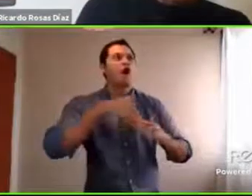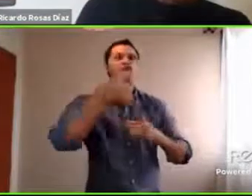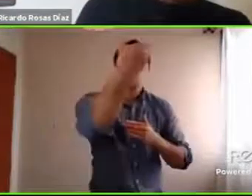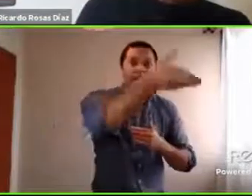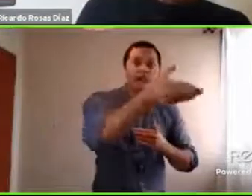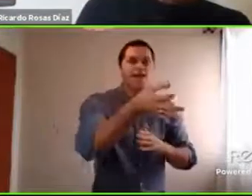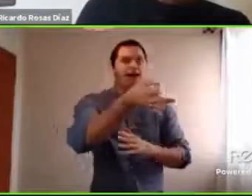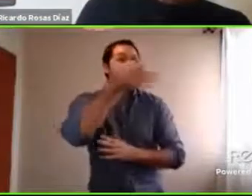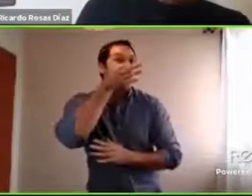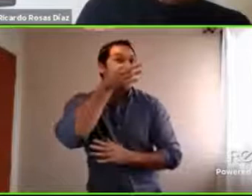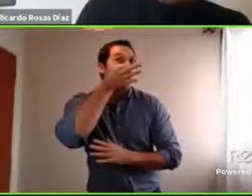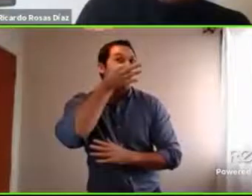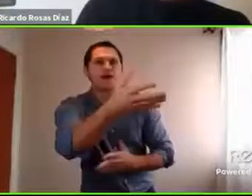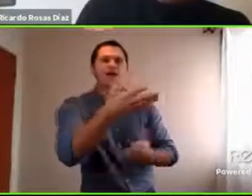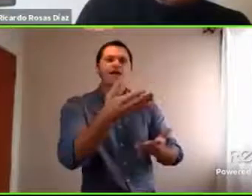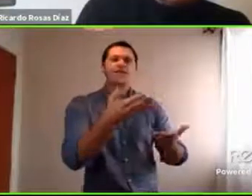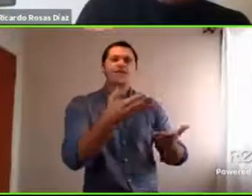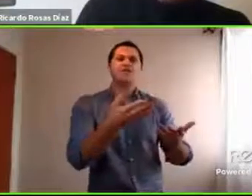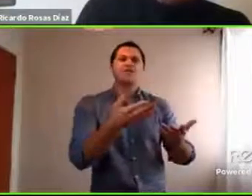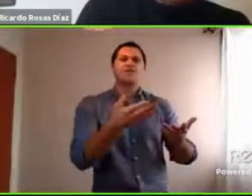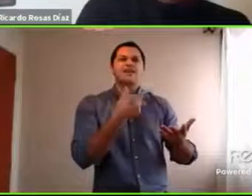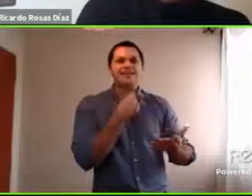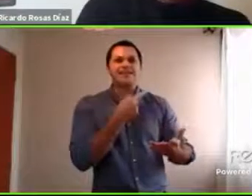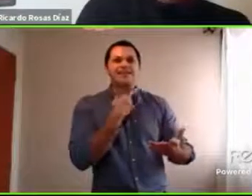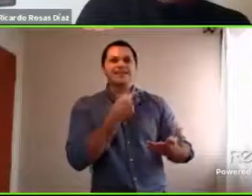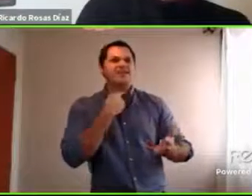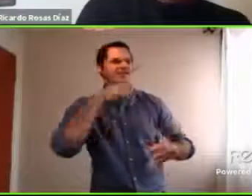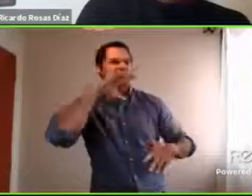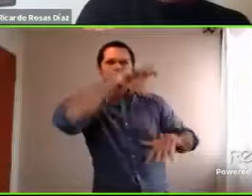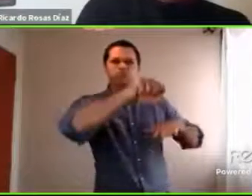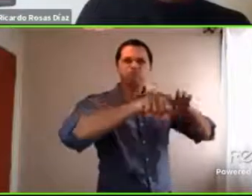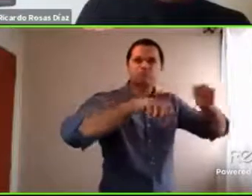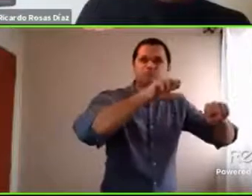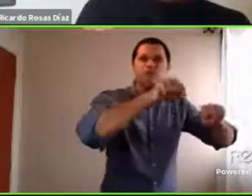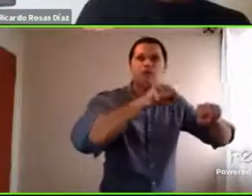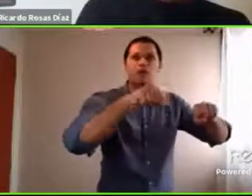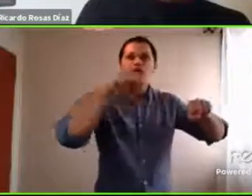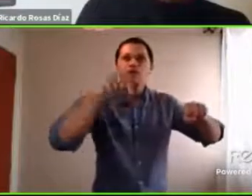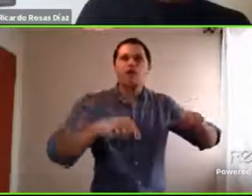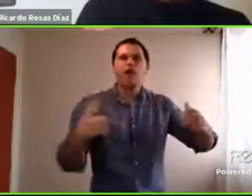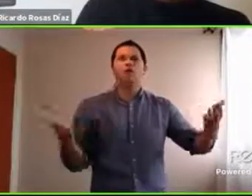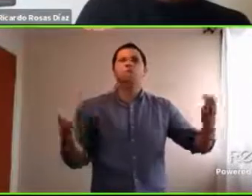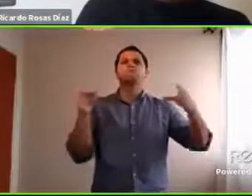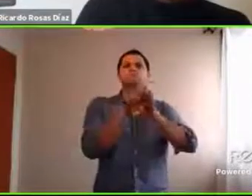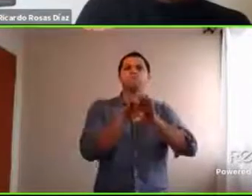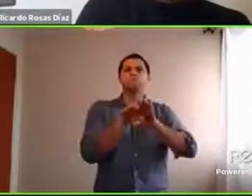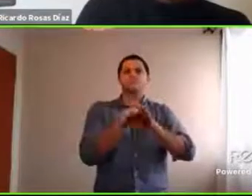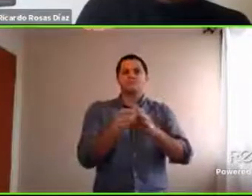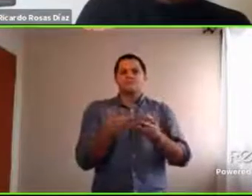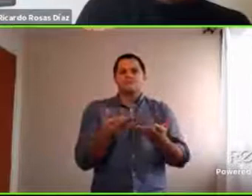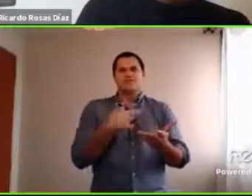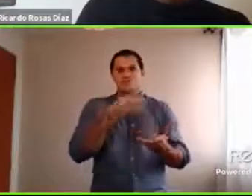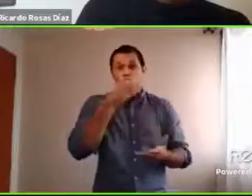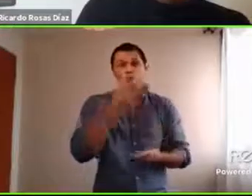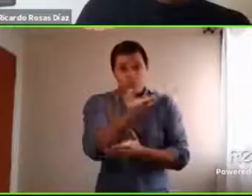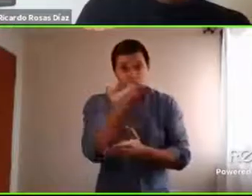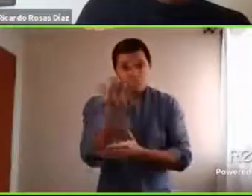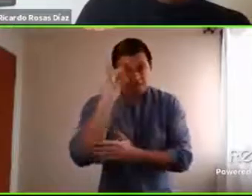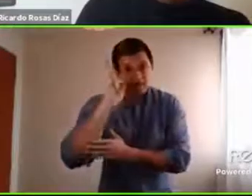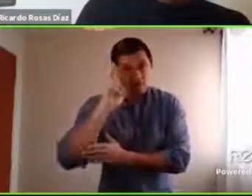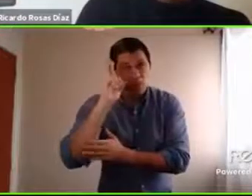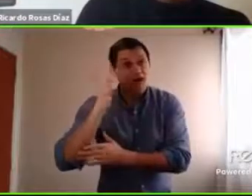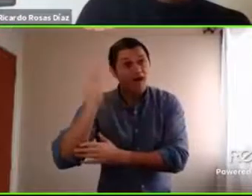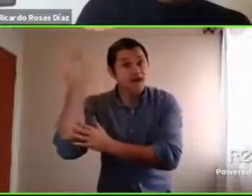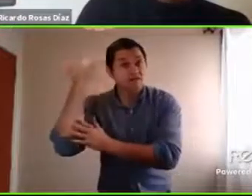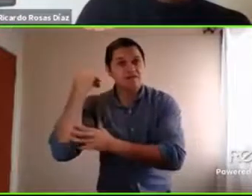Quieren devorarse el mundo y los tenemos encerrados. Imagínense, acuérdense cuando ustedes tenían esa edad. Así que, yo sé que es difícil,